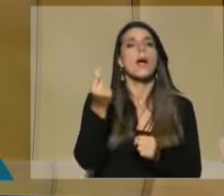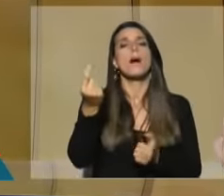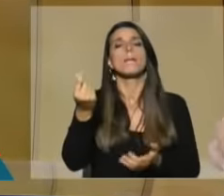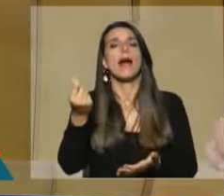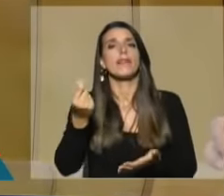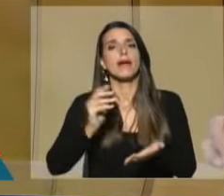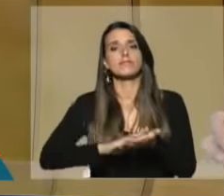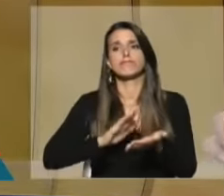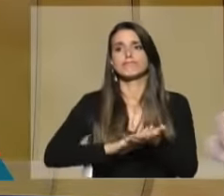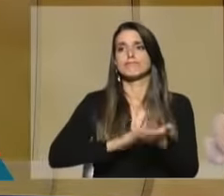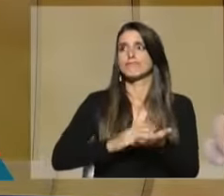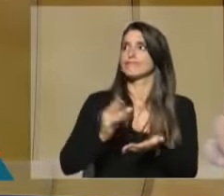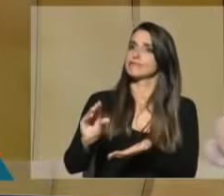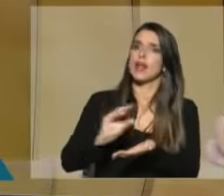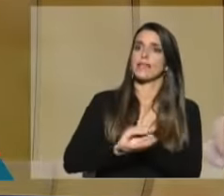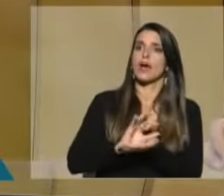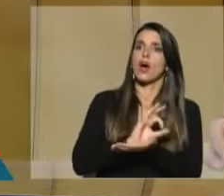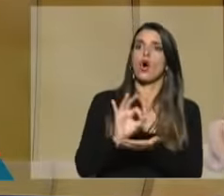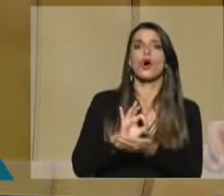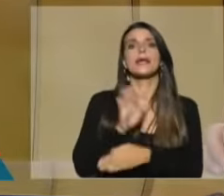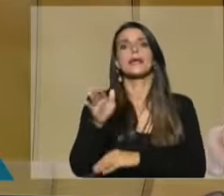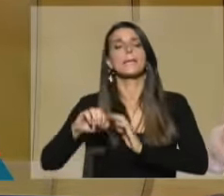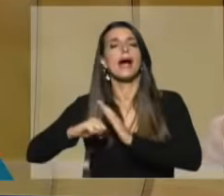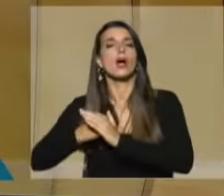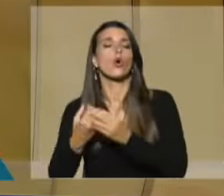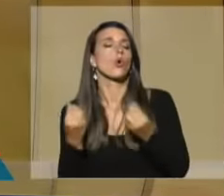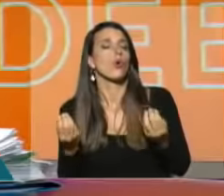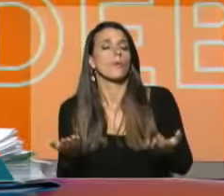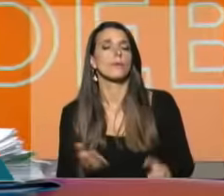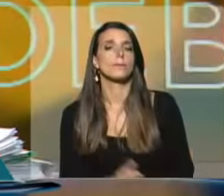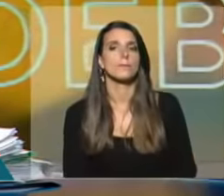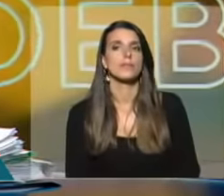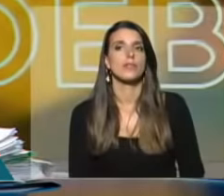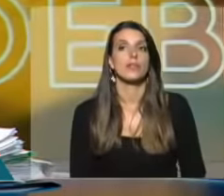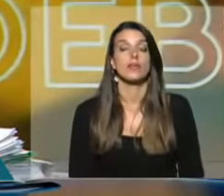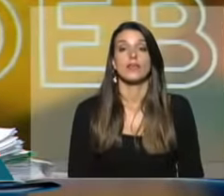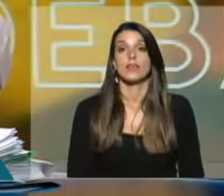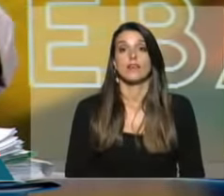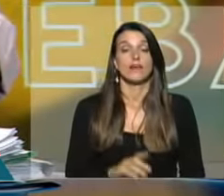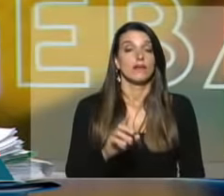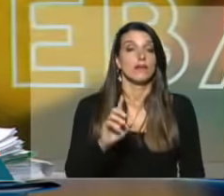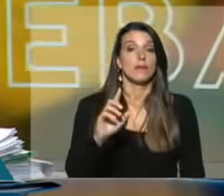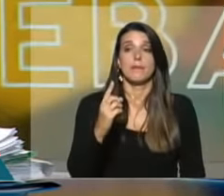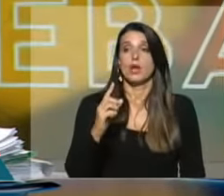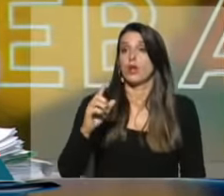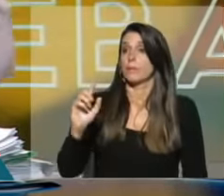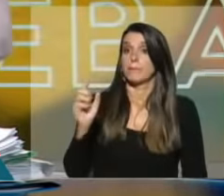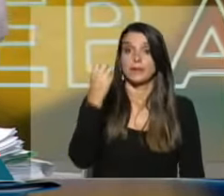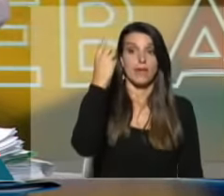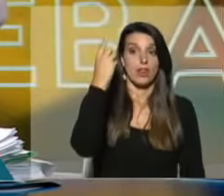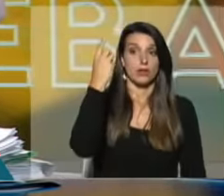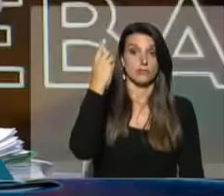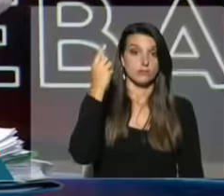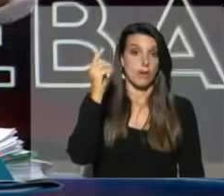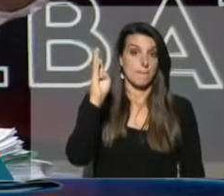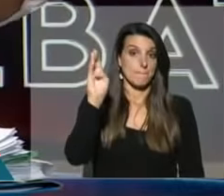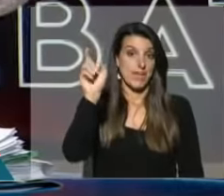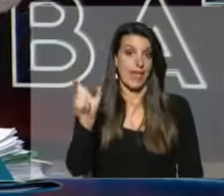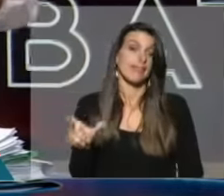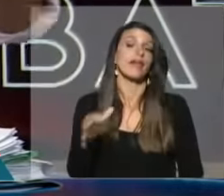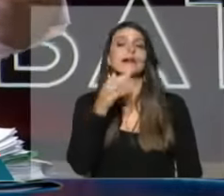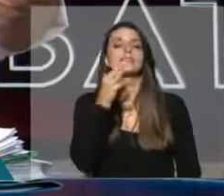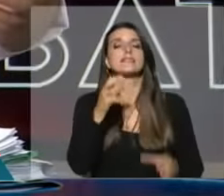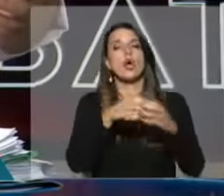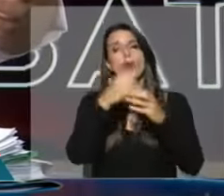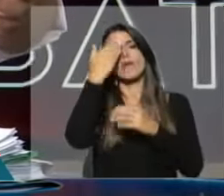cash al contado o ir al sistema bancario, como está establecido? Lo primero es lo primero. Pinedez dice que los gobiernos del